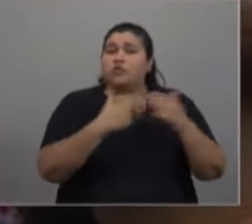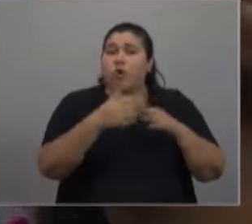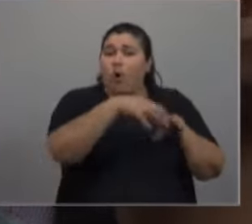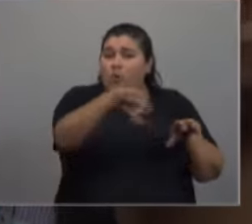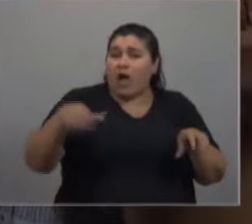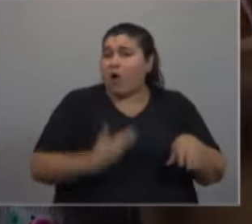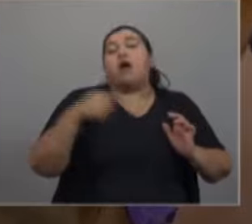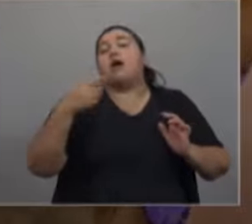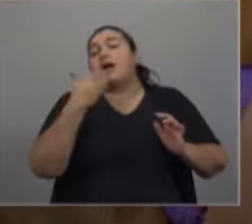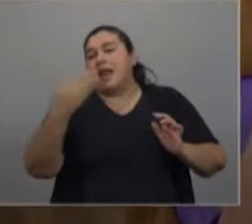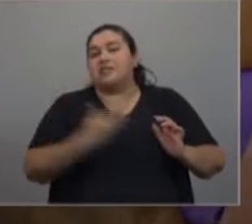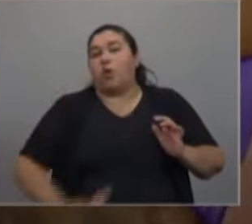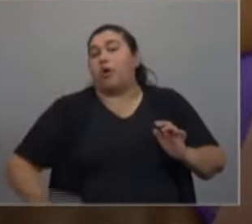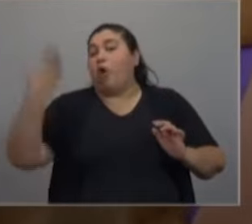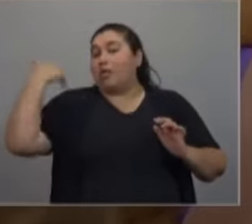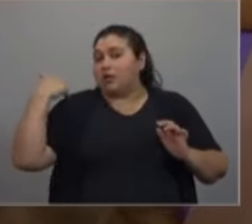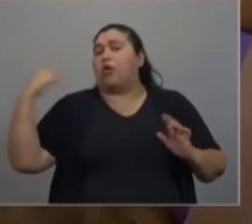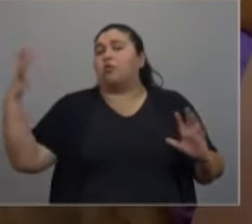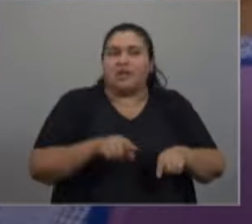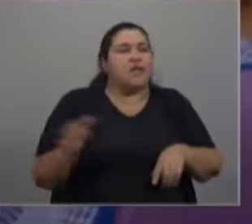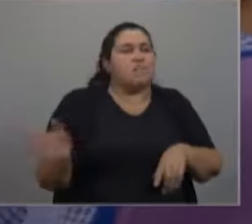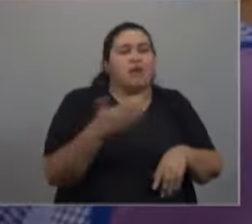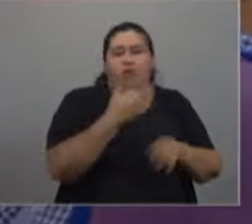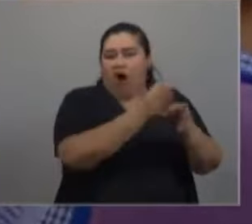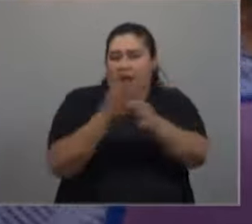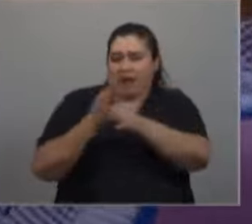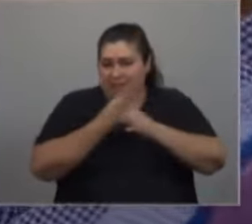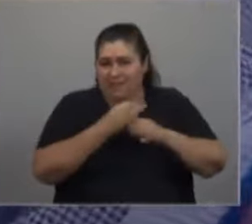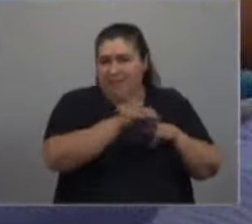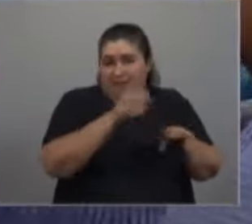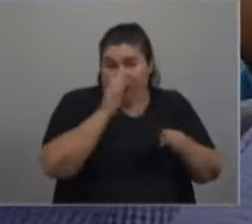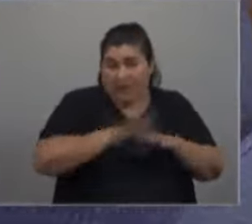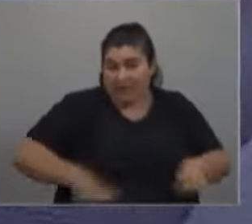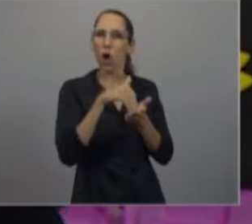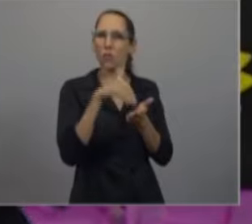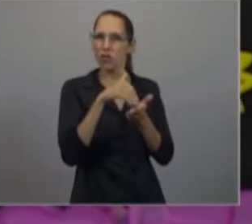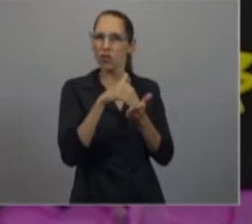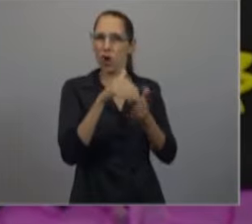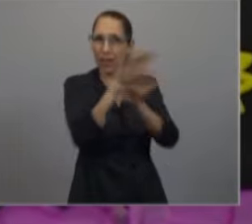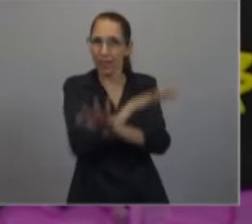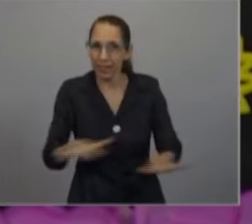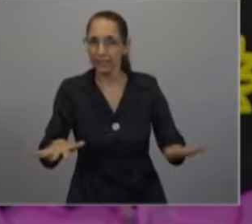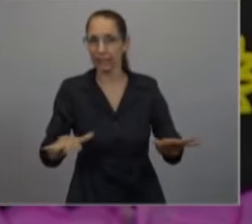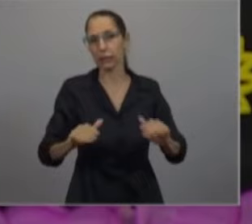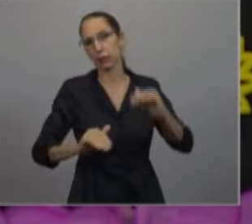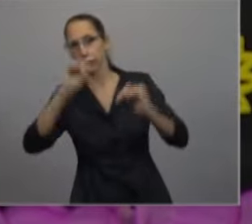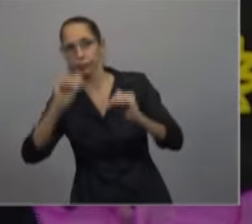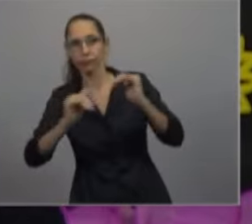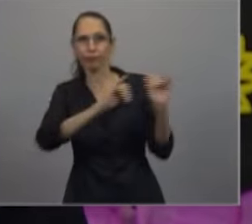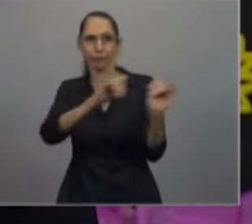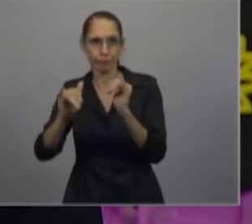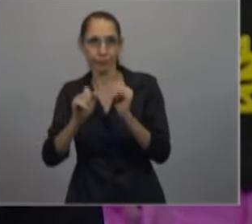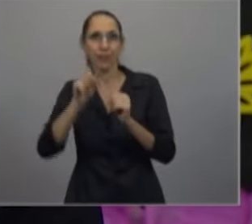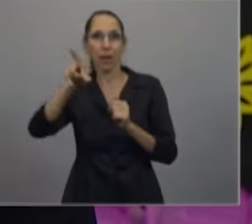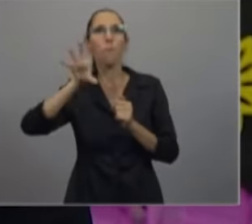pero 5,2, o sea, más de 5 millones de pibes y pibas de la provincia de Buenos Aires